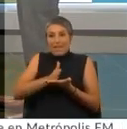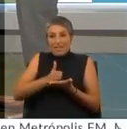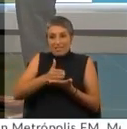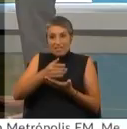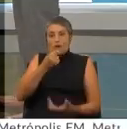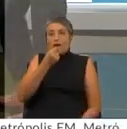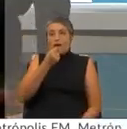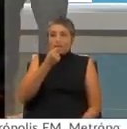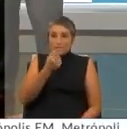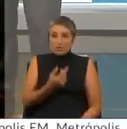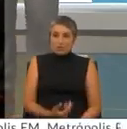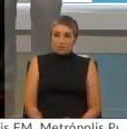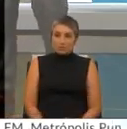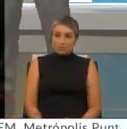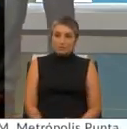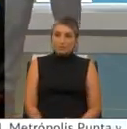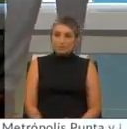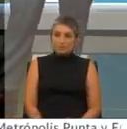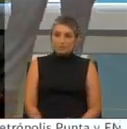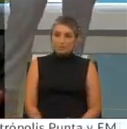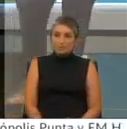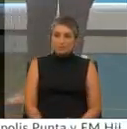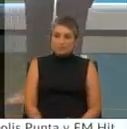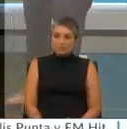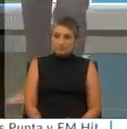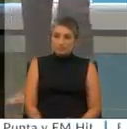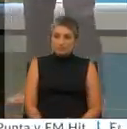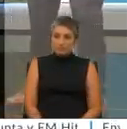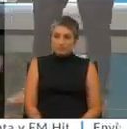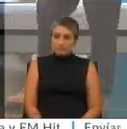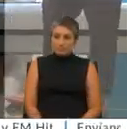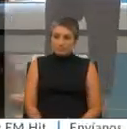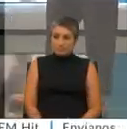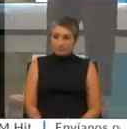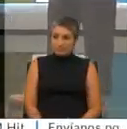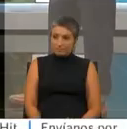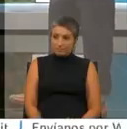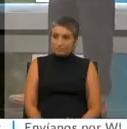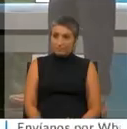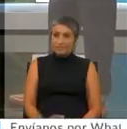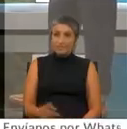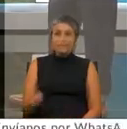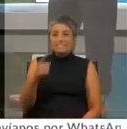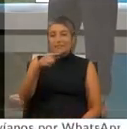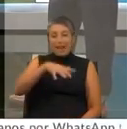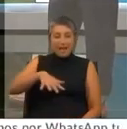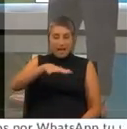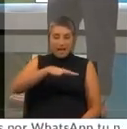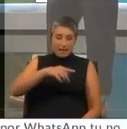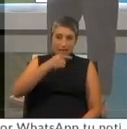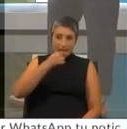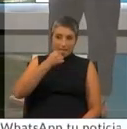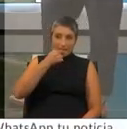que además poco ágil, un movimiento que no busca ver. Para los árbitros la prioridad es el área, siempre.